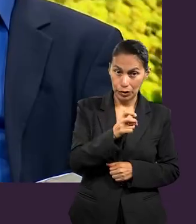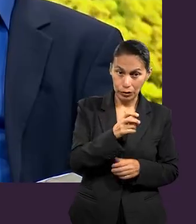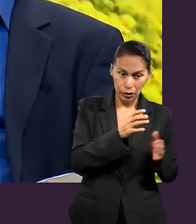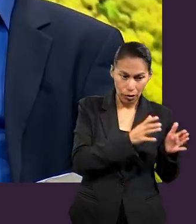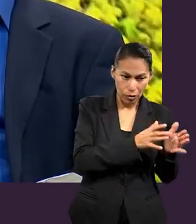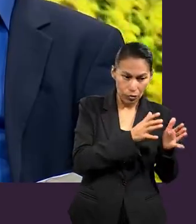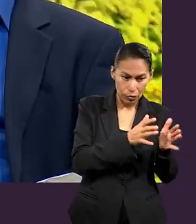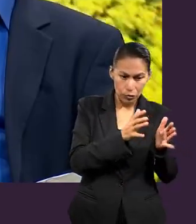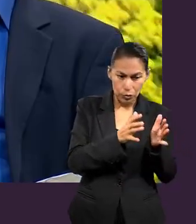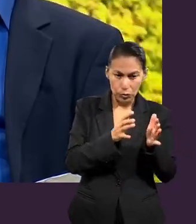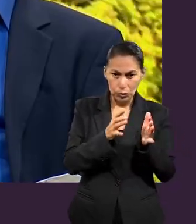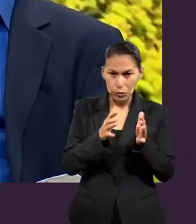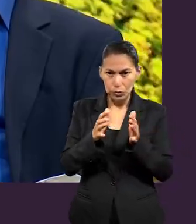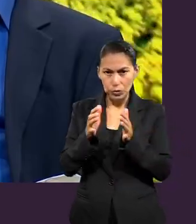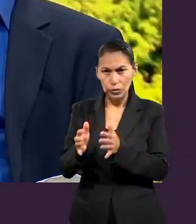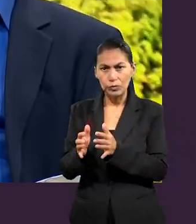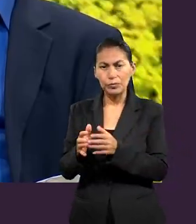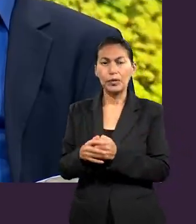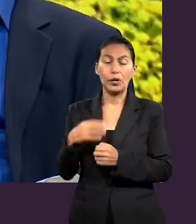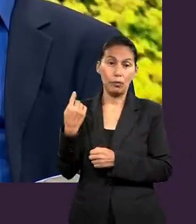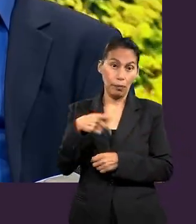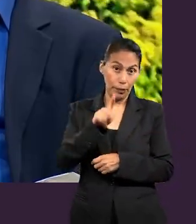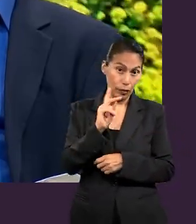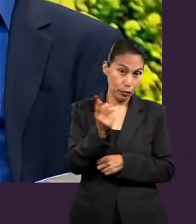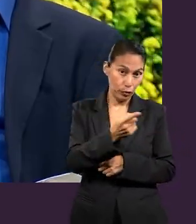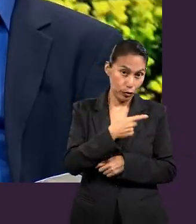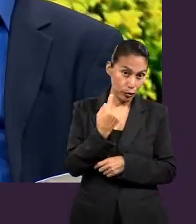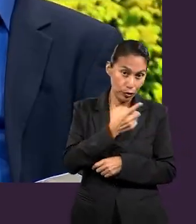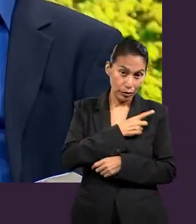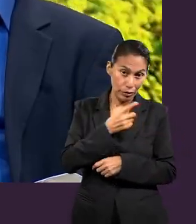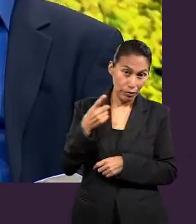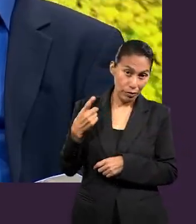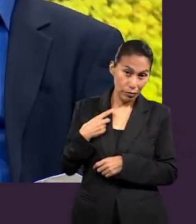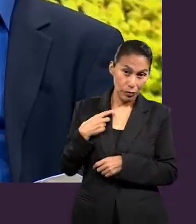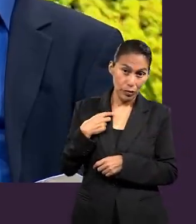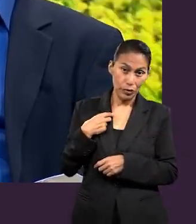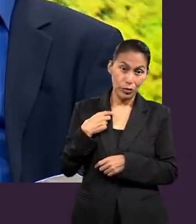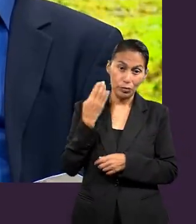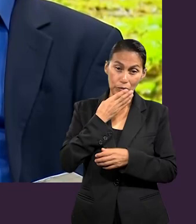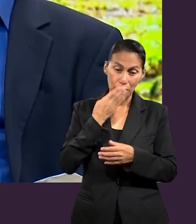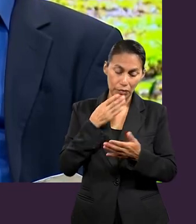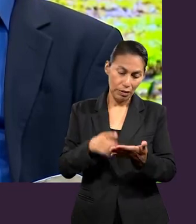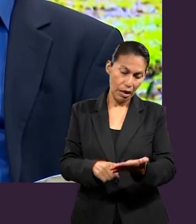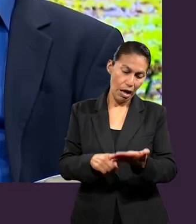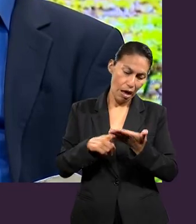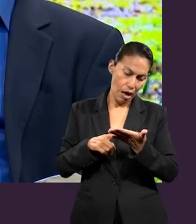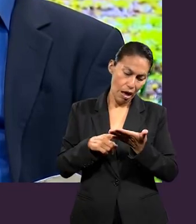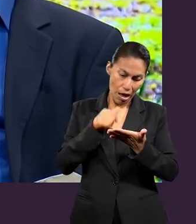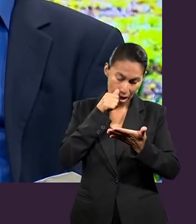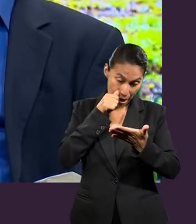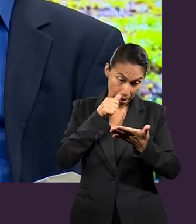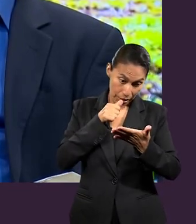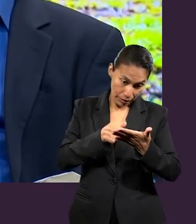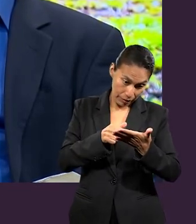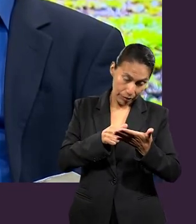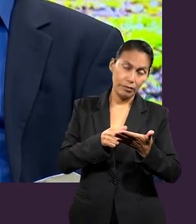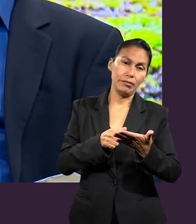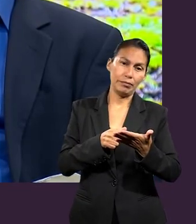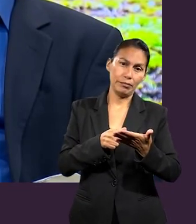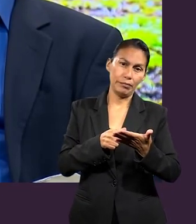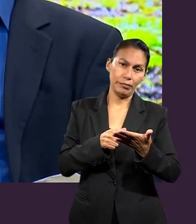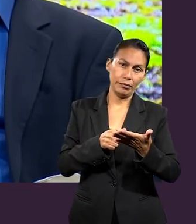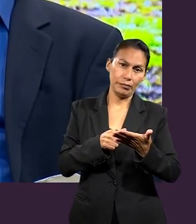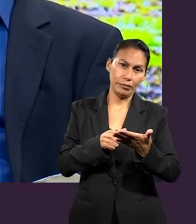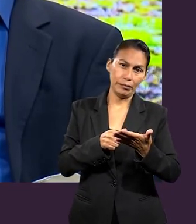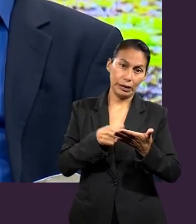proceso que tiene que ver básicamente con oír su palabra. Esto es vital. Esto es definitivamente. Pero no es suficiente